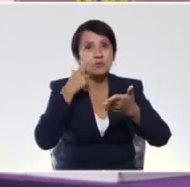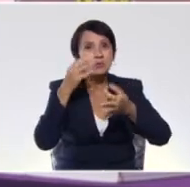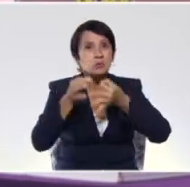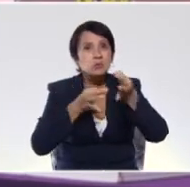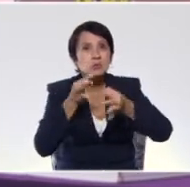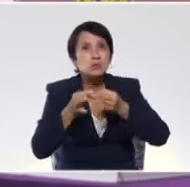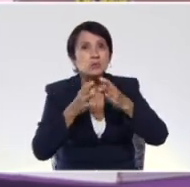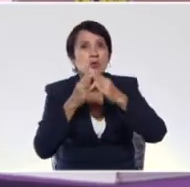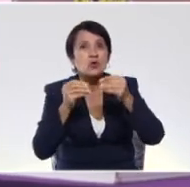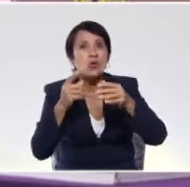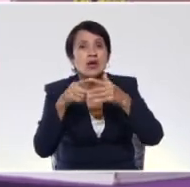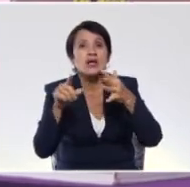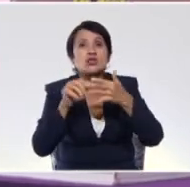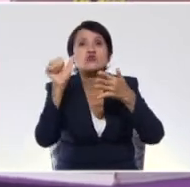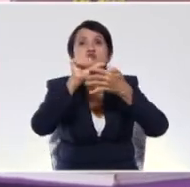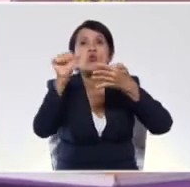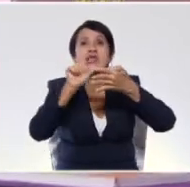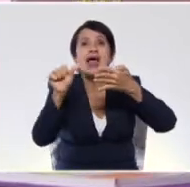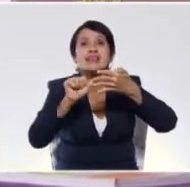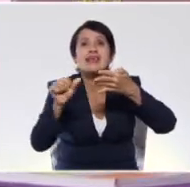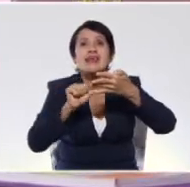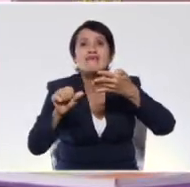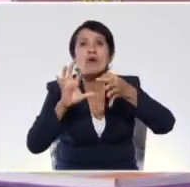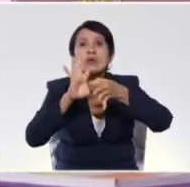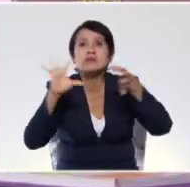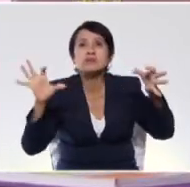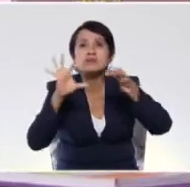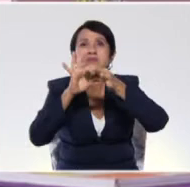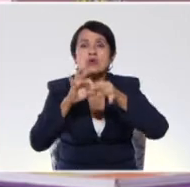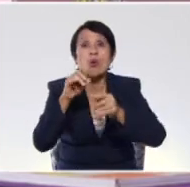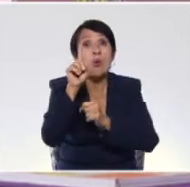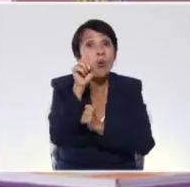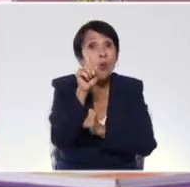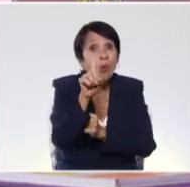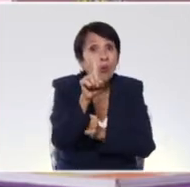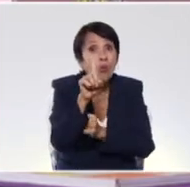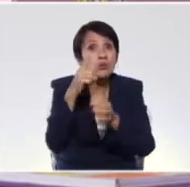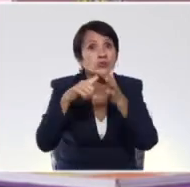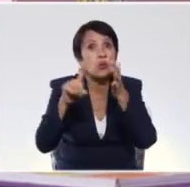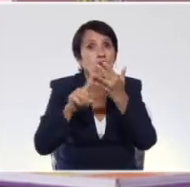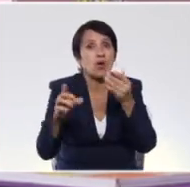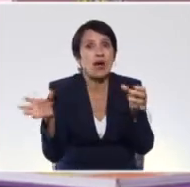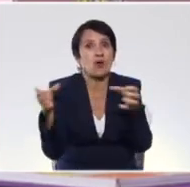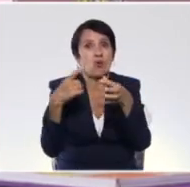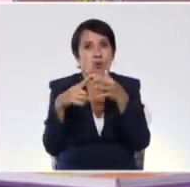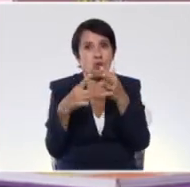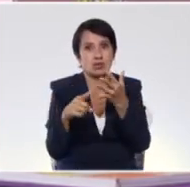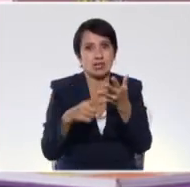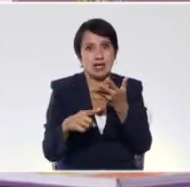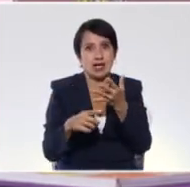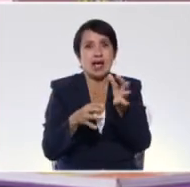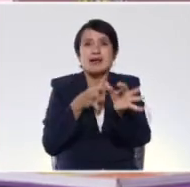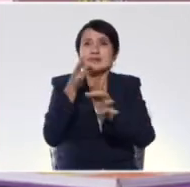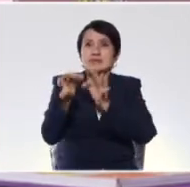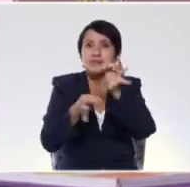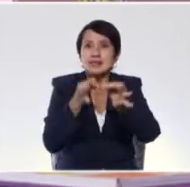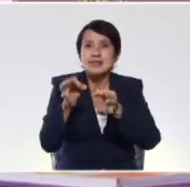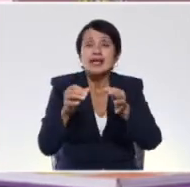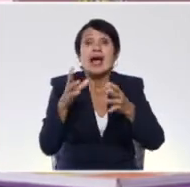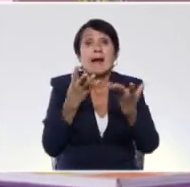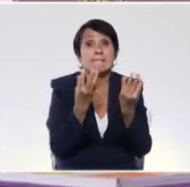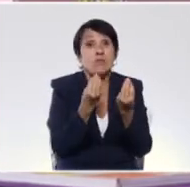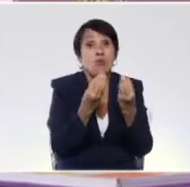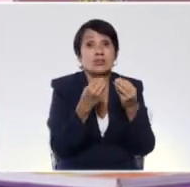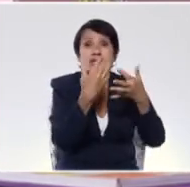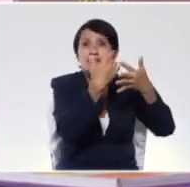que ese sustantivo, sustantivo se refiere a un solo objeto. Cuando hablamos de sustantivo plural,